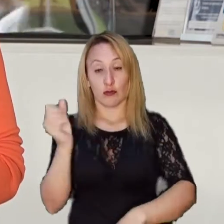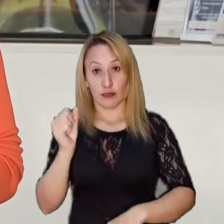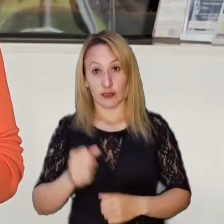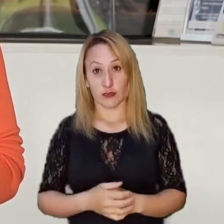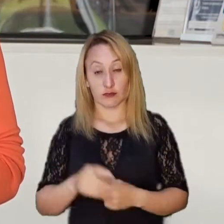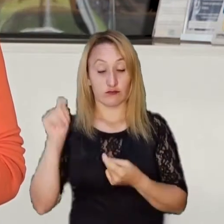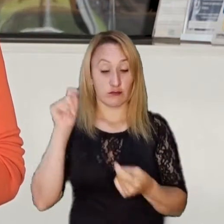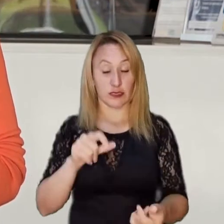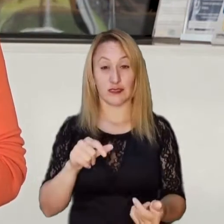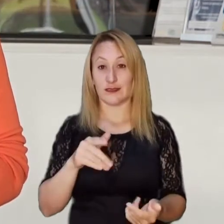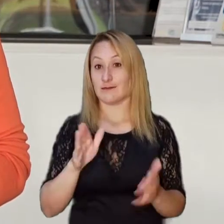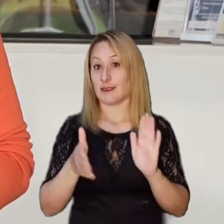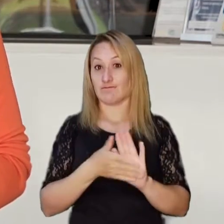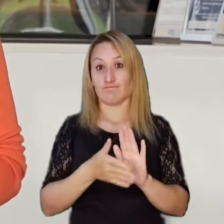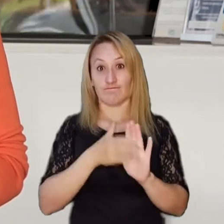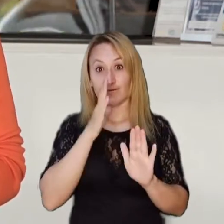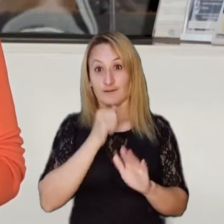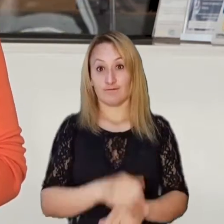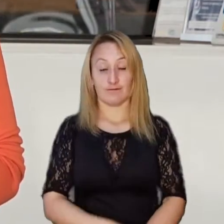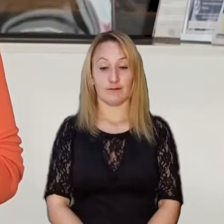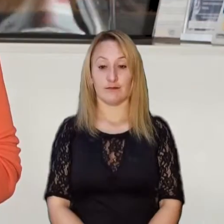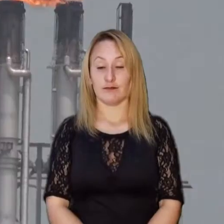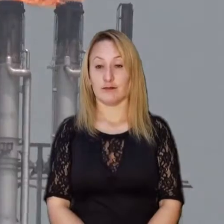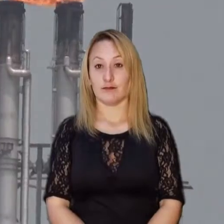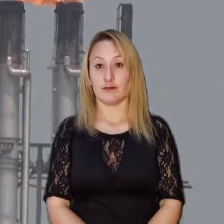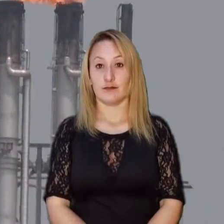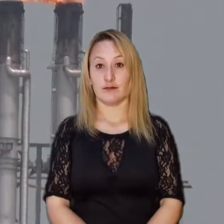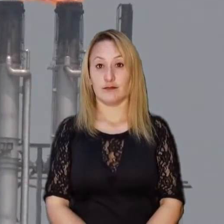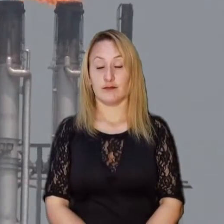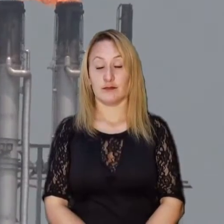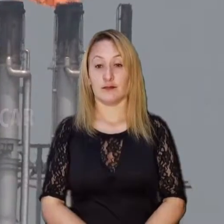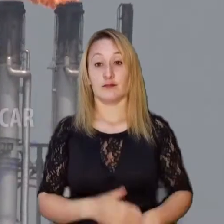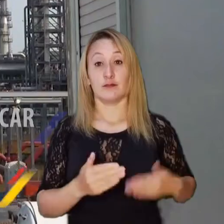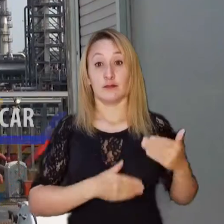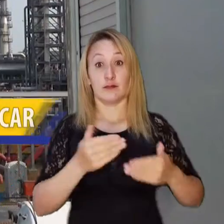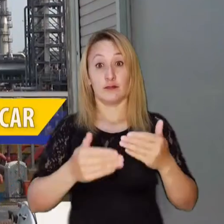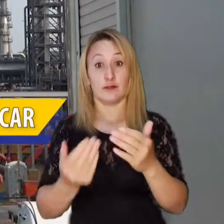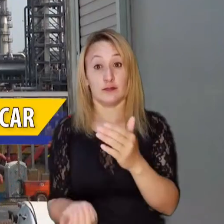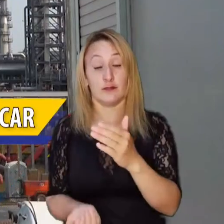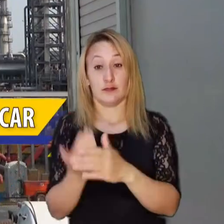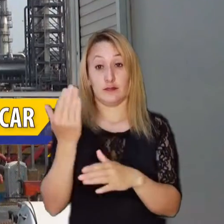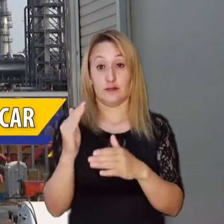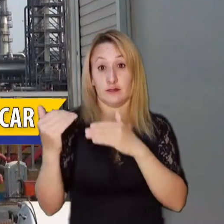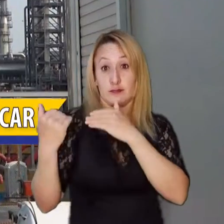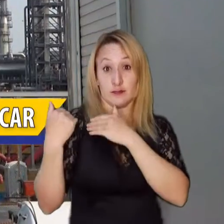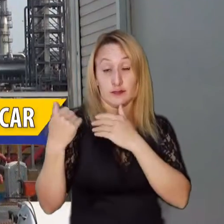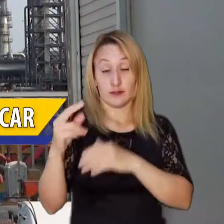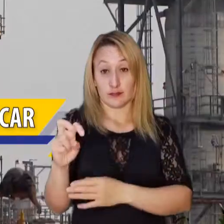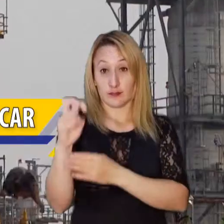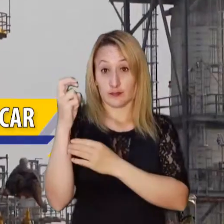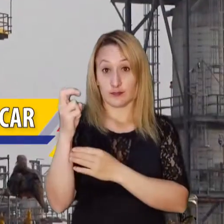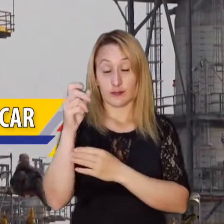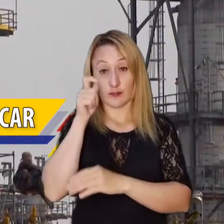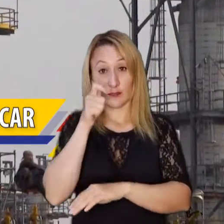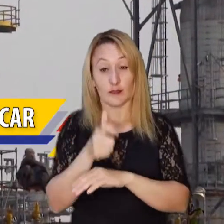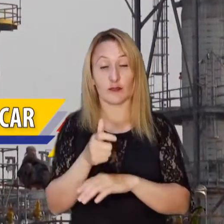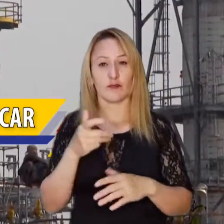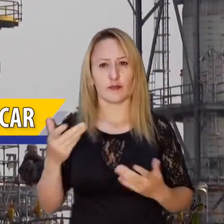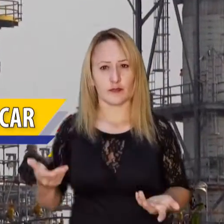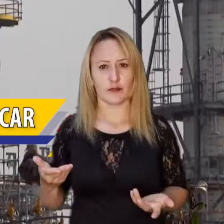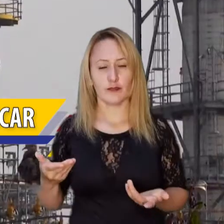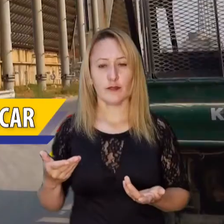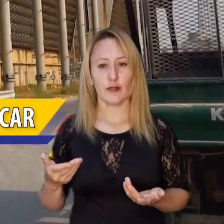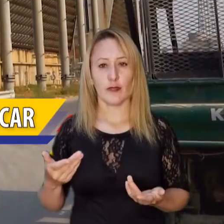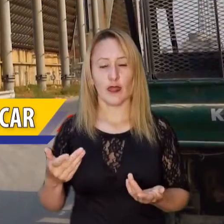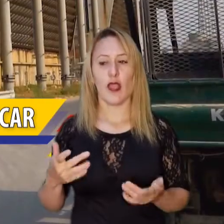por inversiones que al parecer no están justificadas. El nuevo proceso de responsabilidad fiscal que abrió la Contraloría